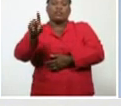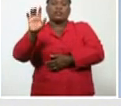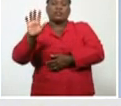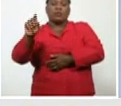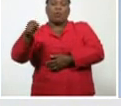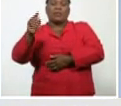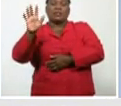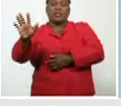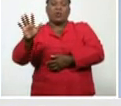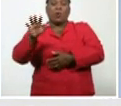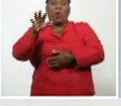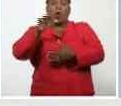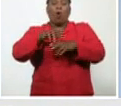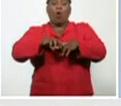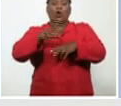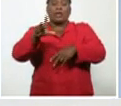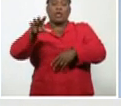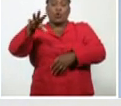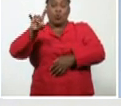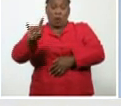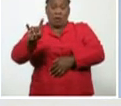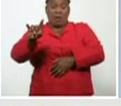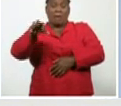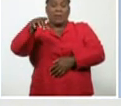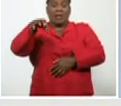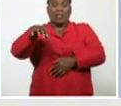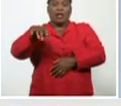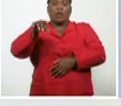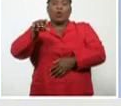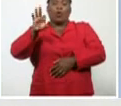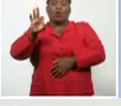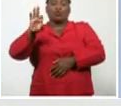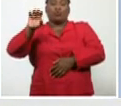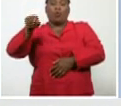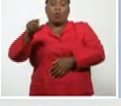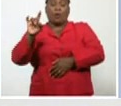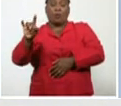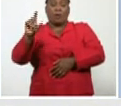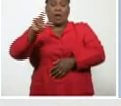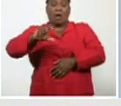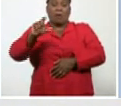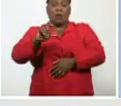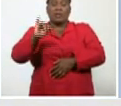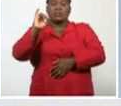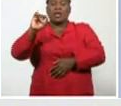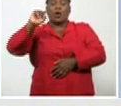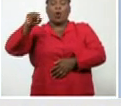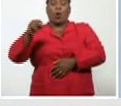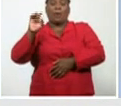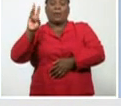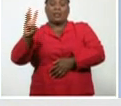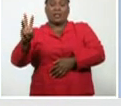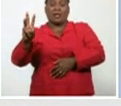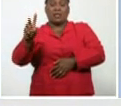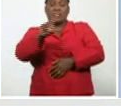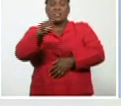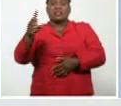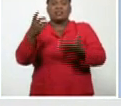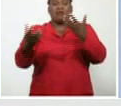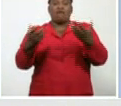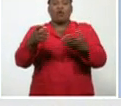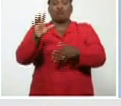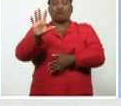Pinar del Río, 8,9, Artemisa, 6,4, Camagüey, 6,3, Cienfuegos, 5,9,